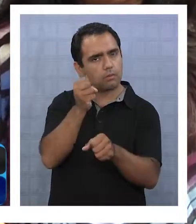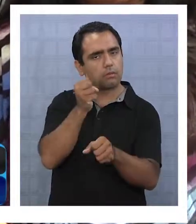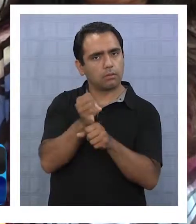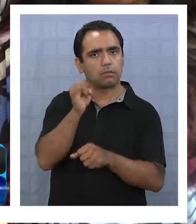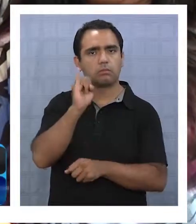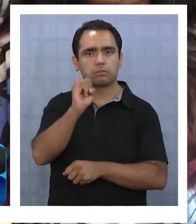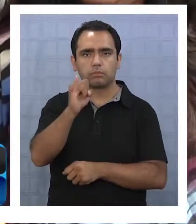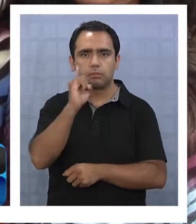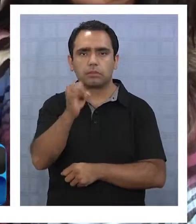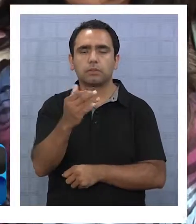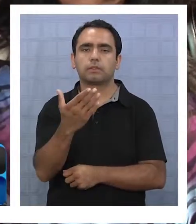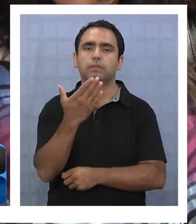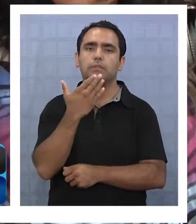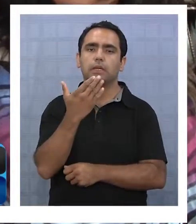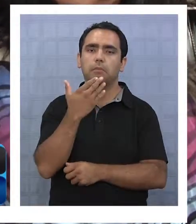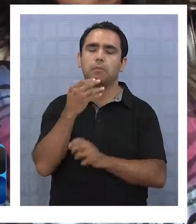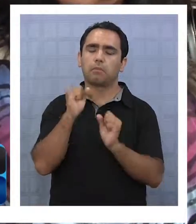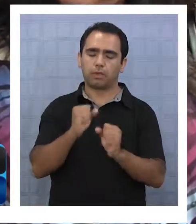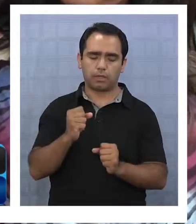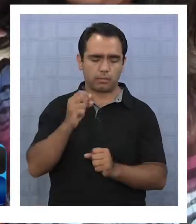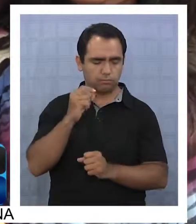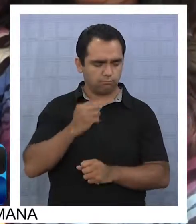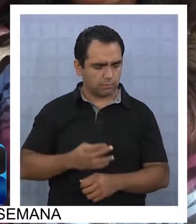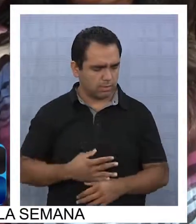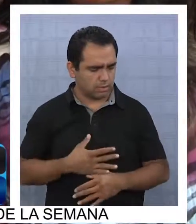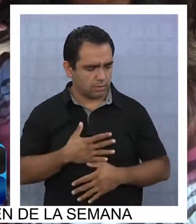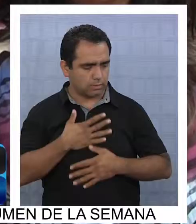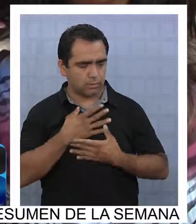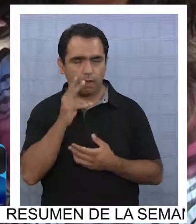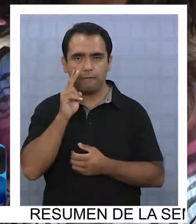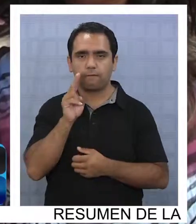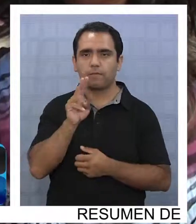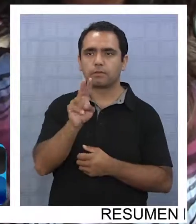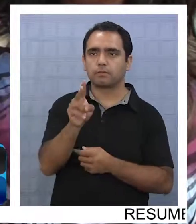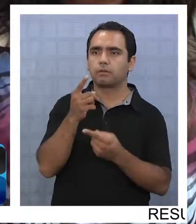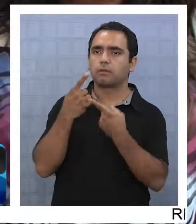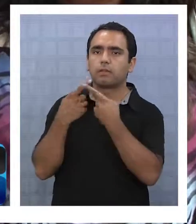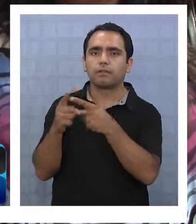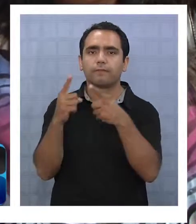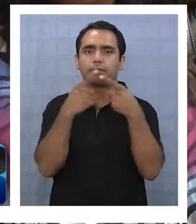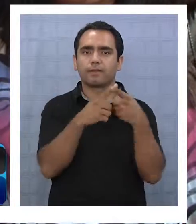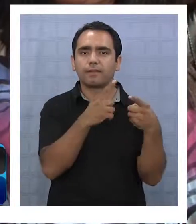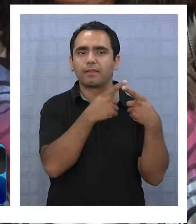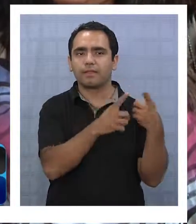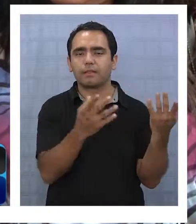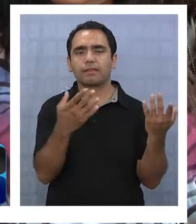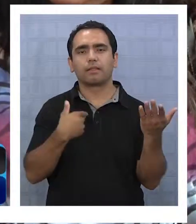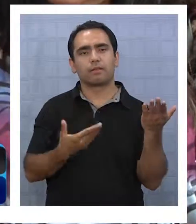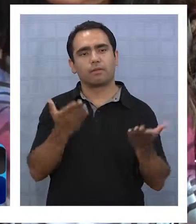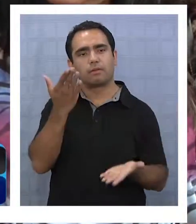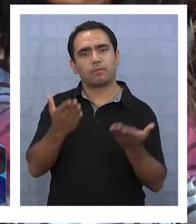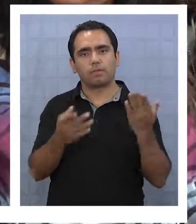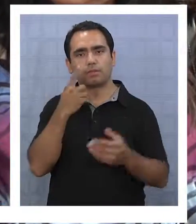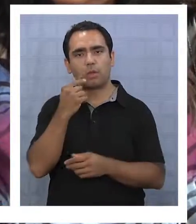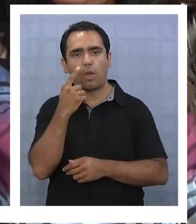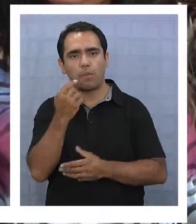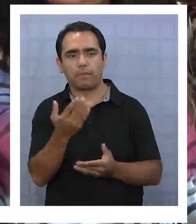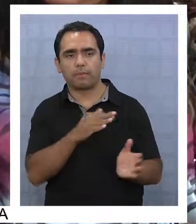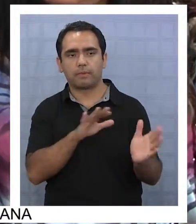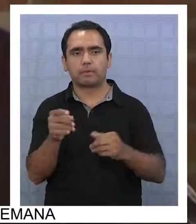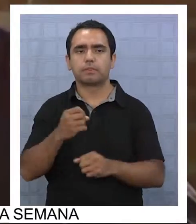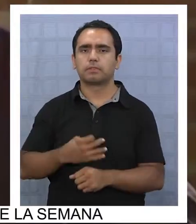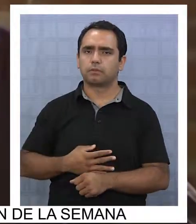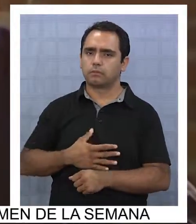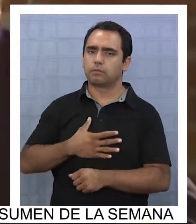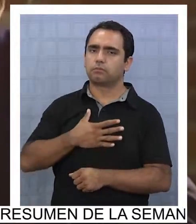de trabajo, sino que también visiones y sensibilidades que indudablemente son diversas a las que a veces, digamos, los varones